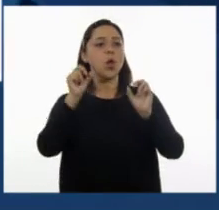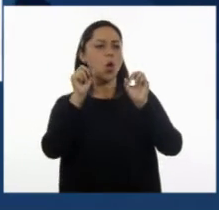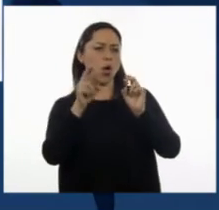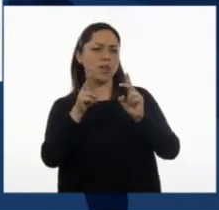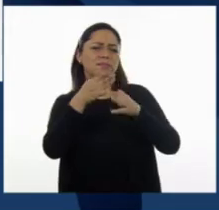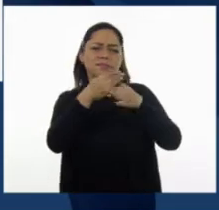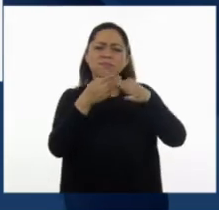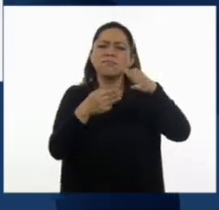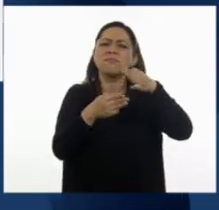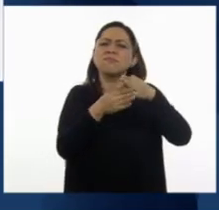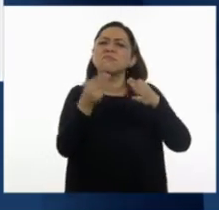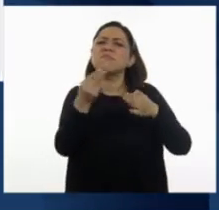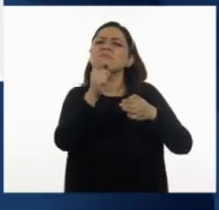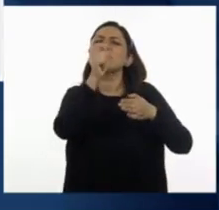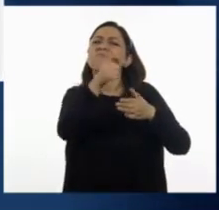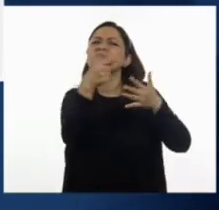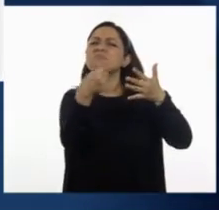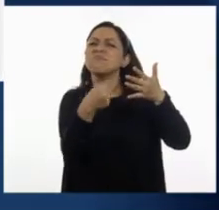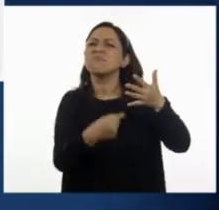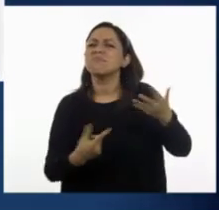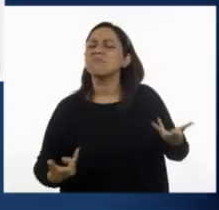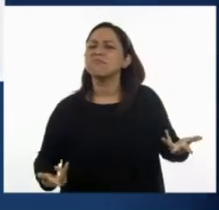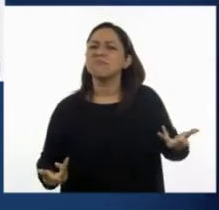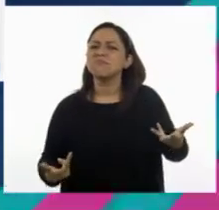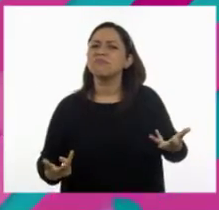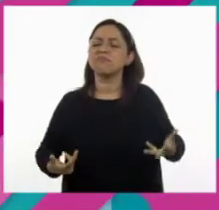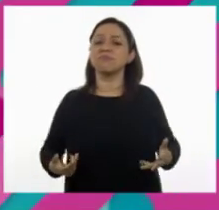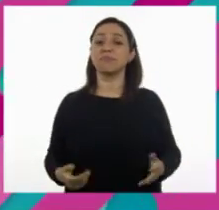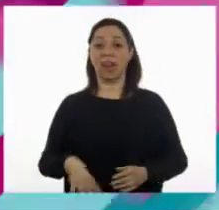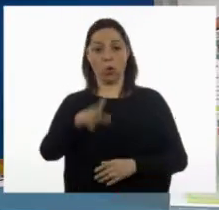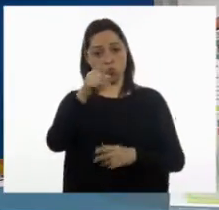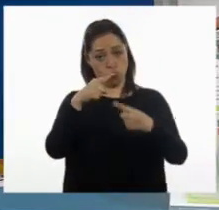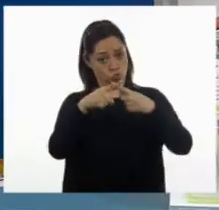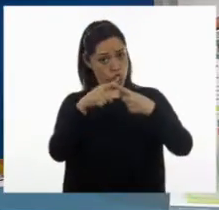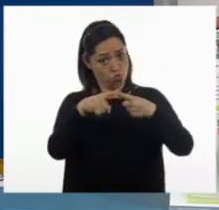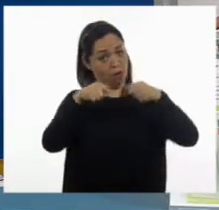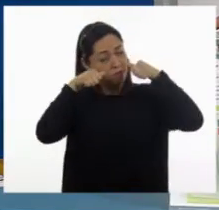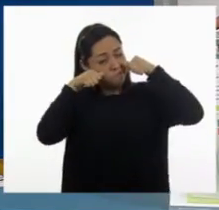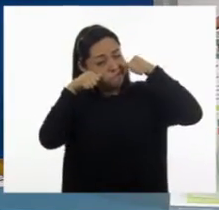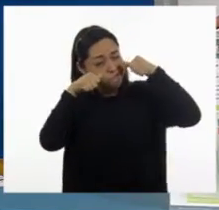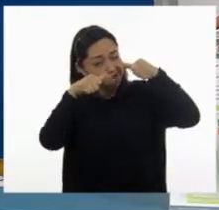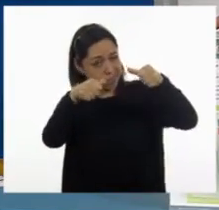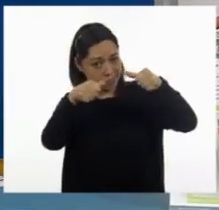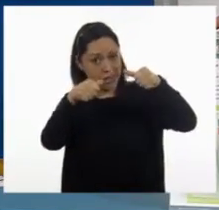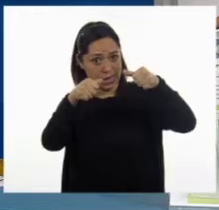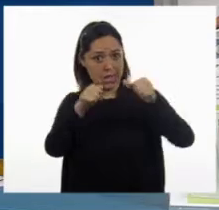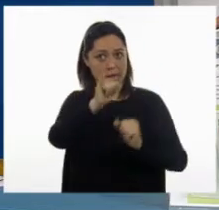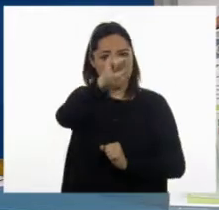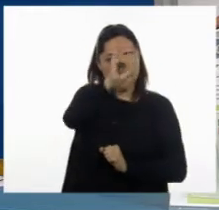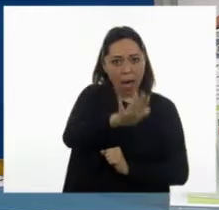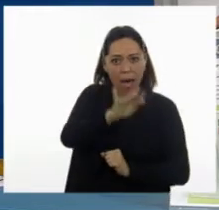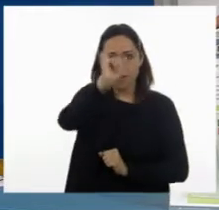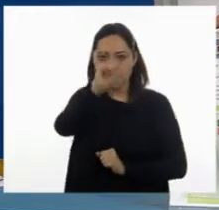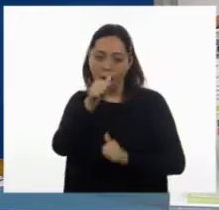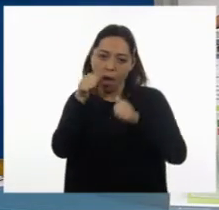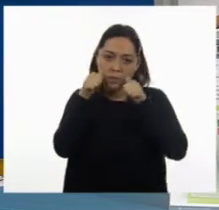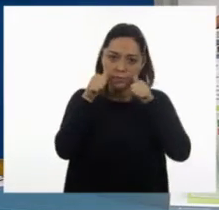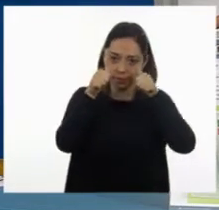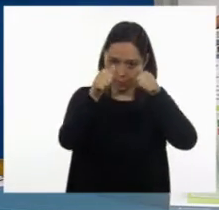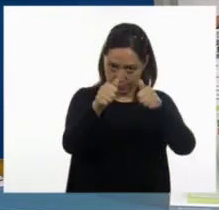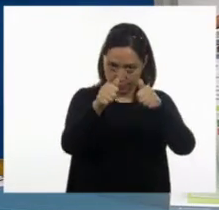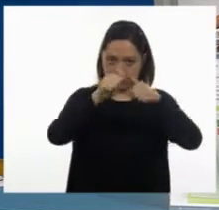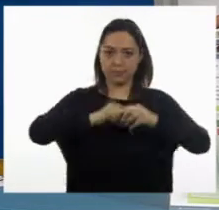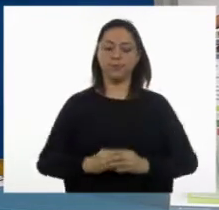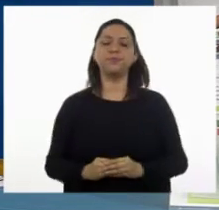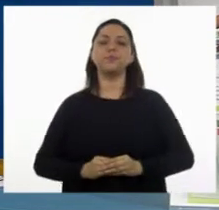¿Y qué materiales vamos a necesitar para este desafío? Que pongan mucha atención en las imágenes. Muy bien. Porque de ahí va a partir todo y